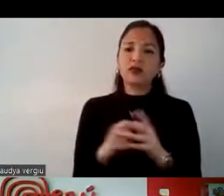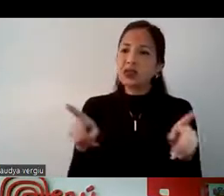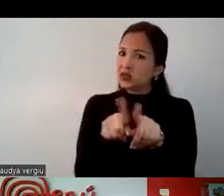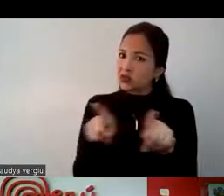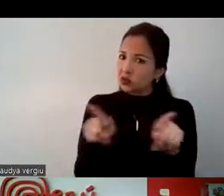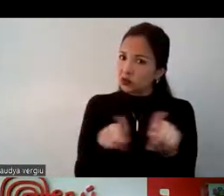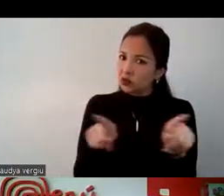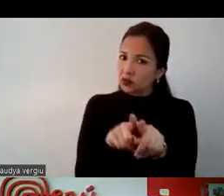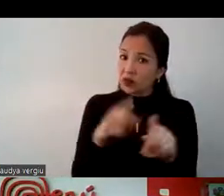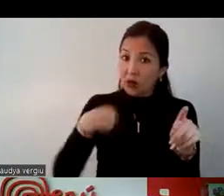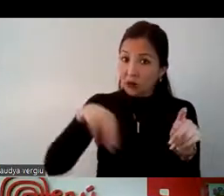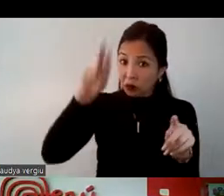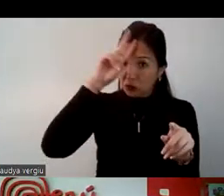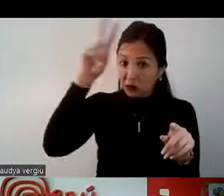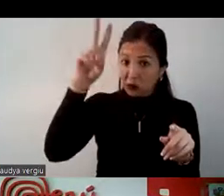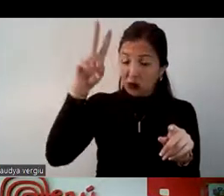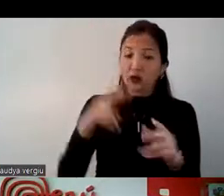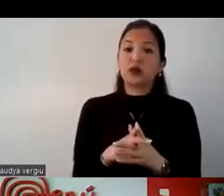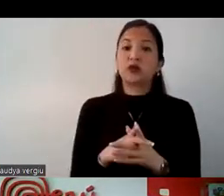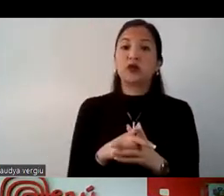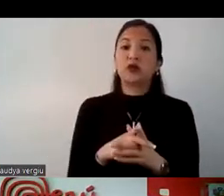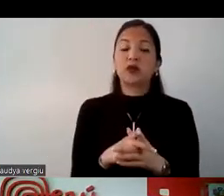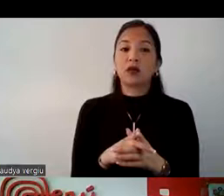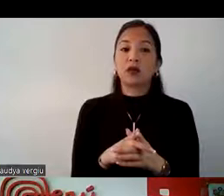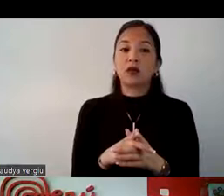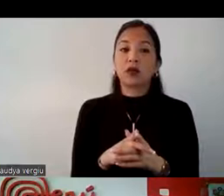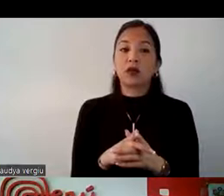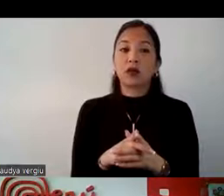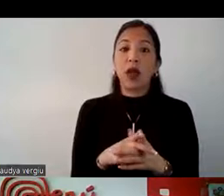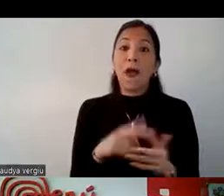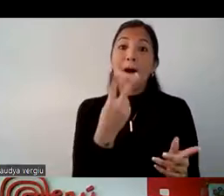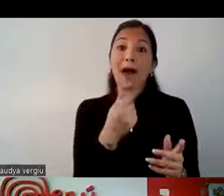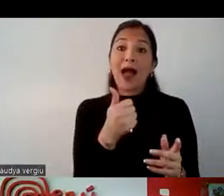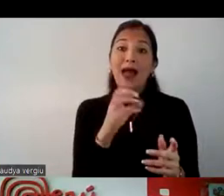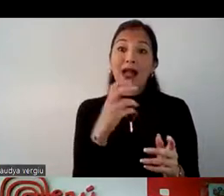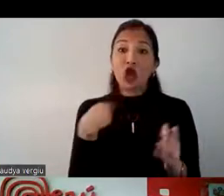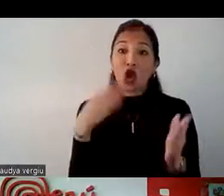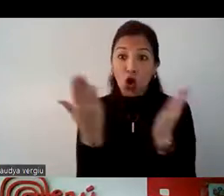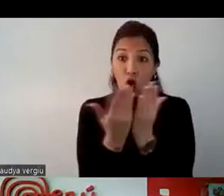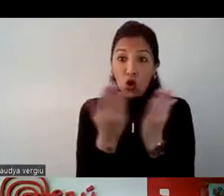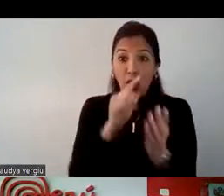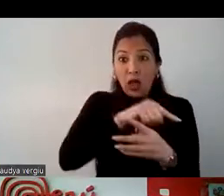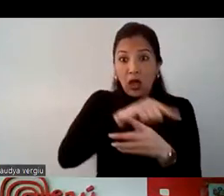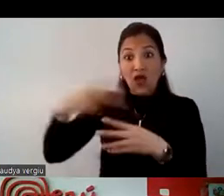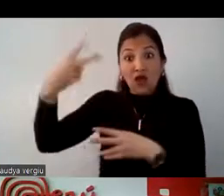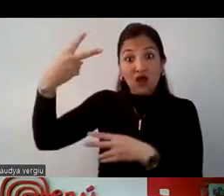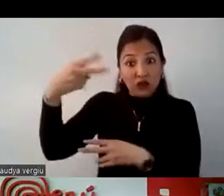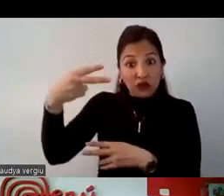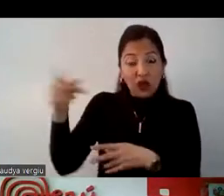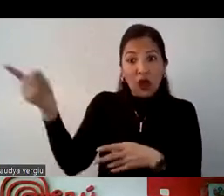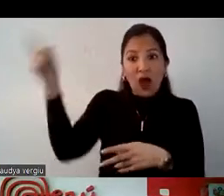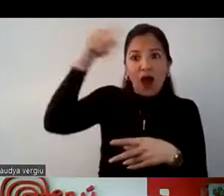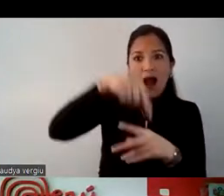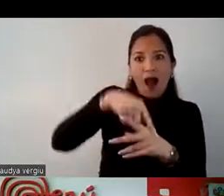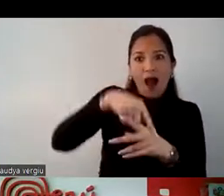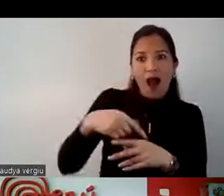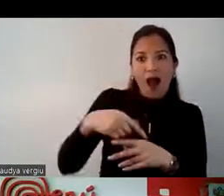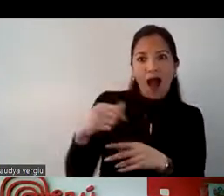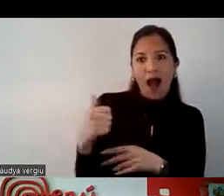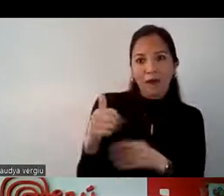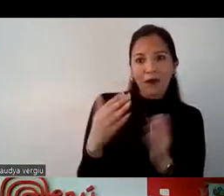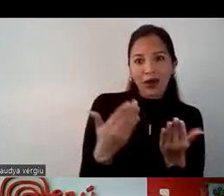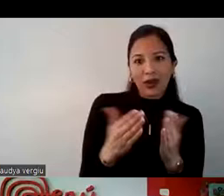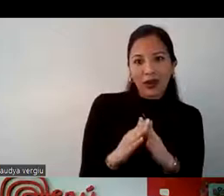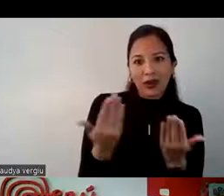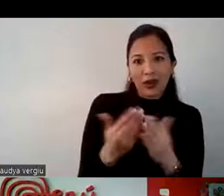a, en Perú, los, el, digamos, las vacaciones escolares van desde febrero hasta abril, ¿ok?